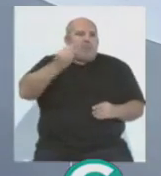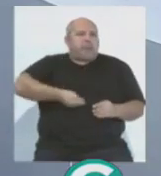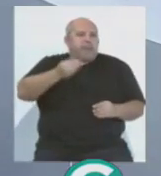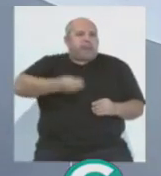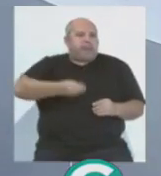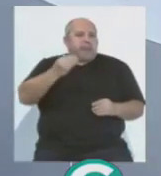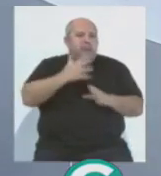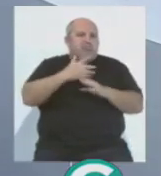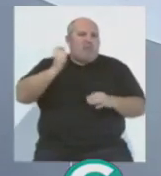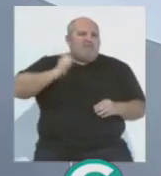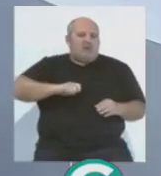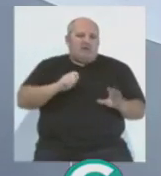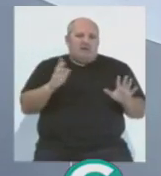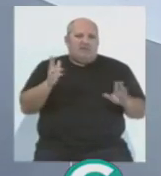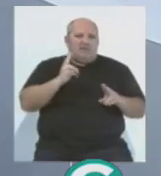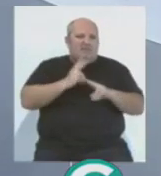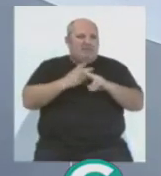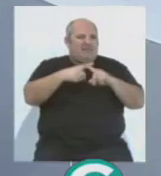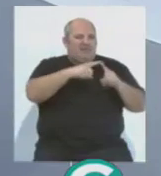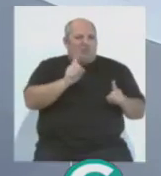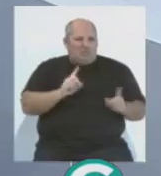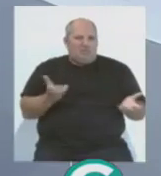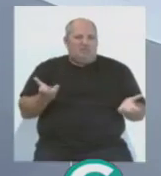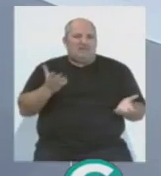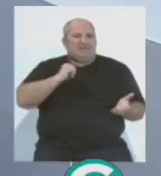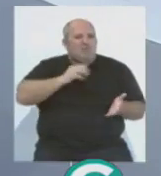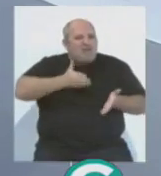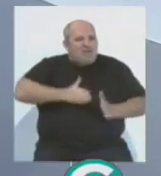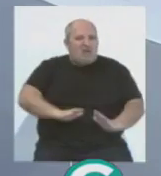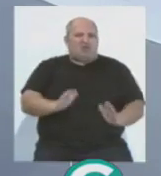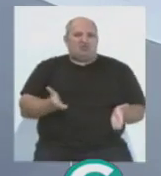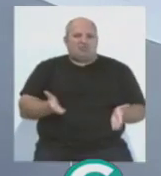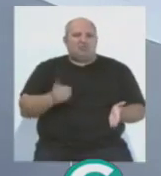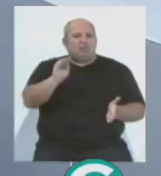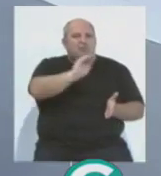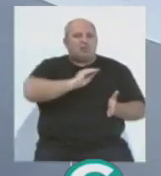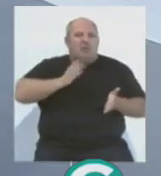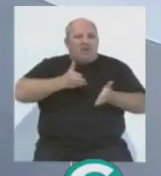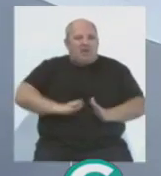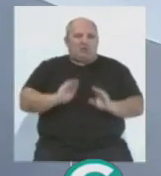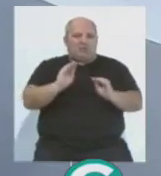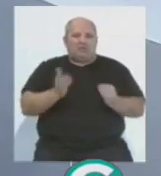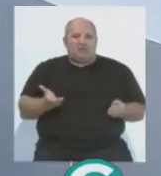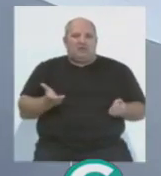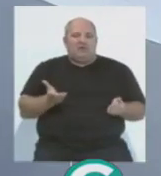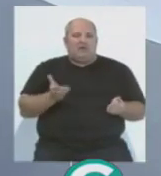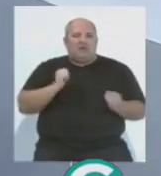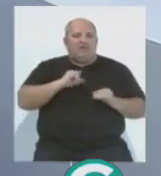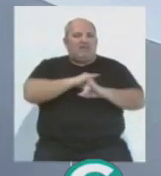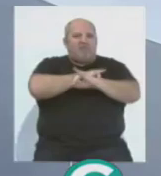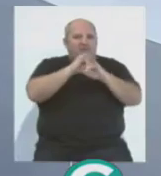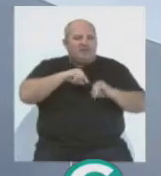a un Sergio Ramos. Tenemos a nuestros hijos, nuestros hijos que tienen que ser